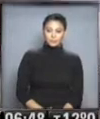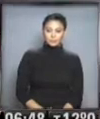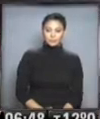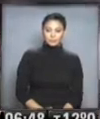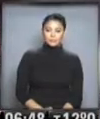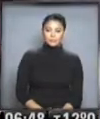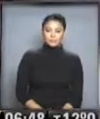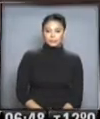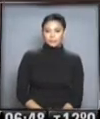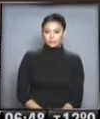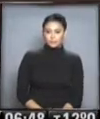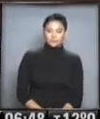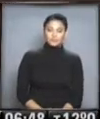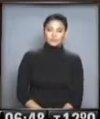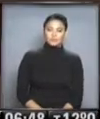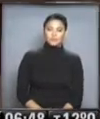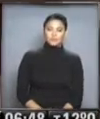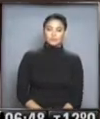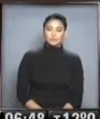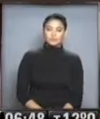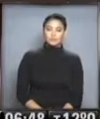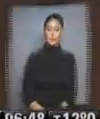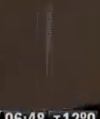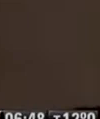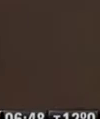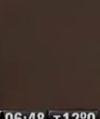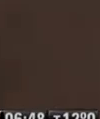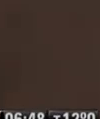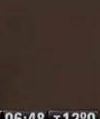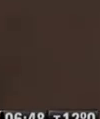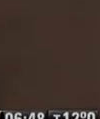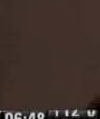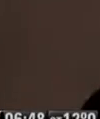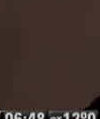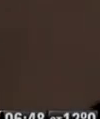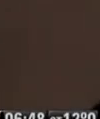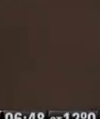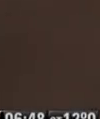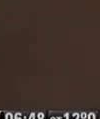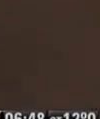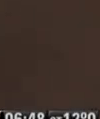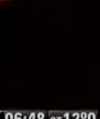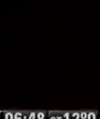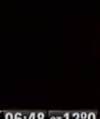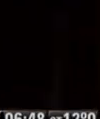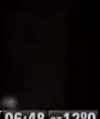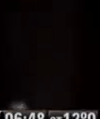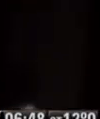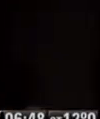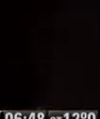Una chica en el cielo, vive en mi océano salvaje.